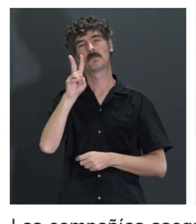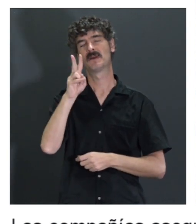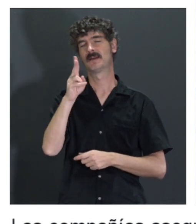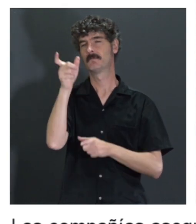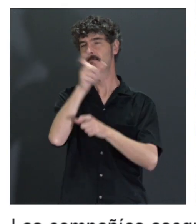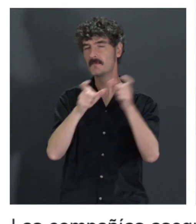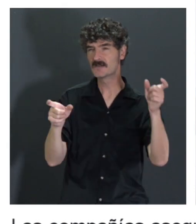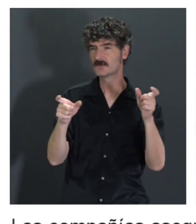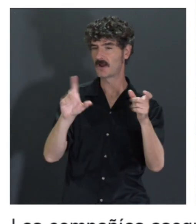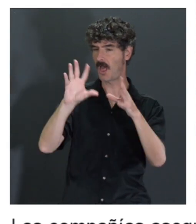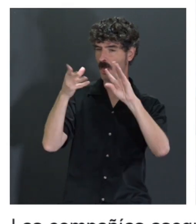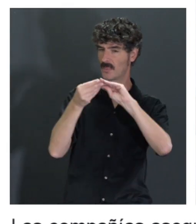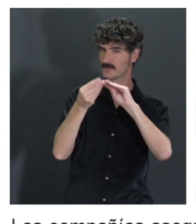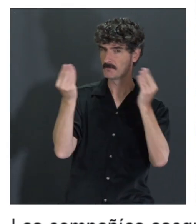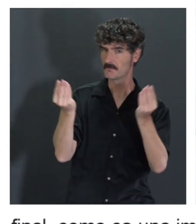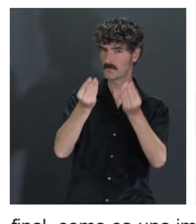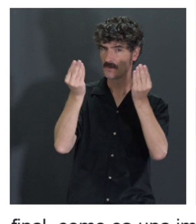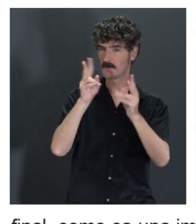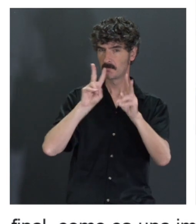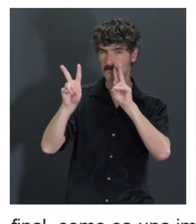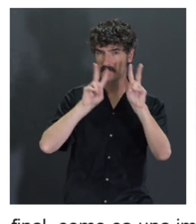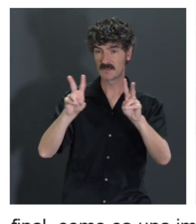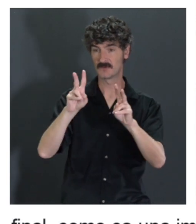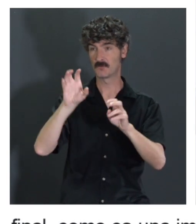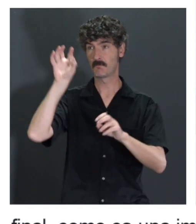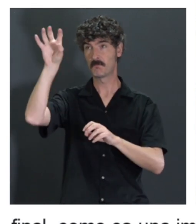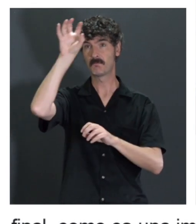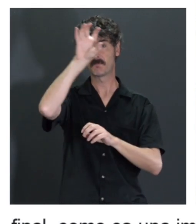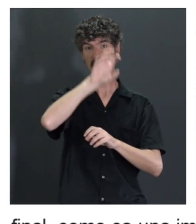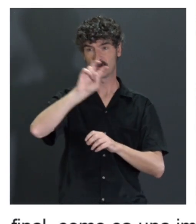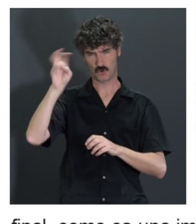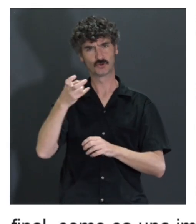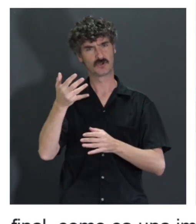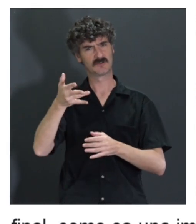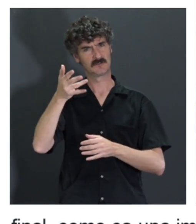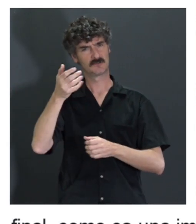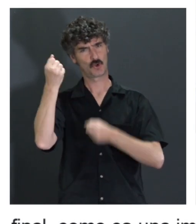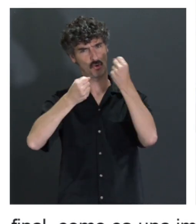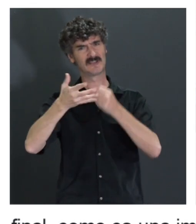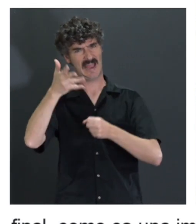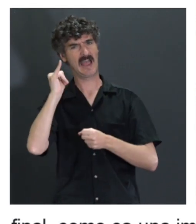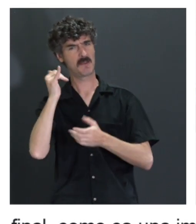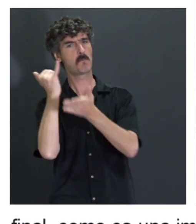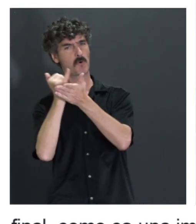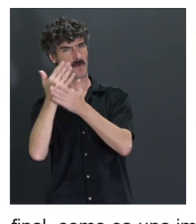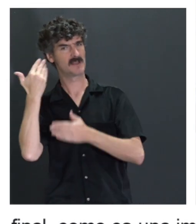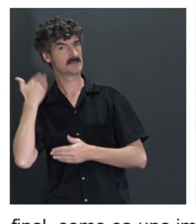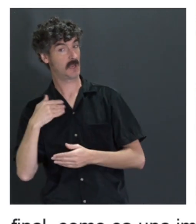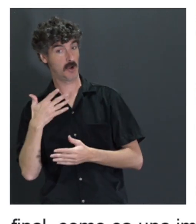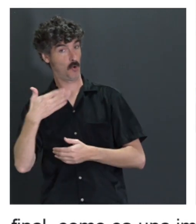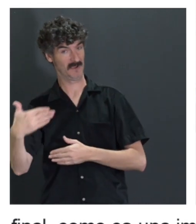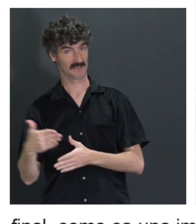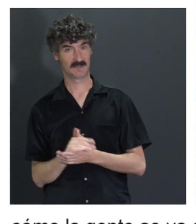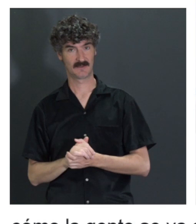se va adaptando, cómo la gente va viendo que en otros países ya hay vehículos como los prueban y no pasa nada.